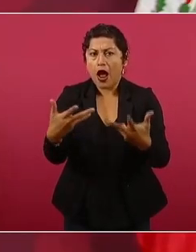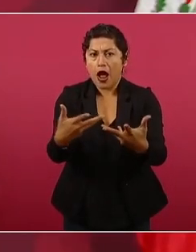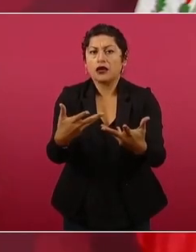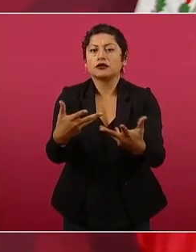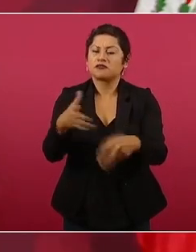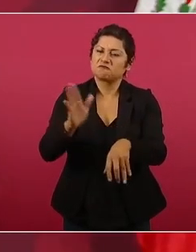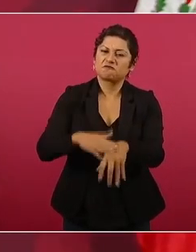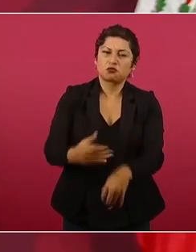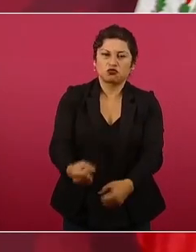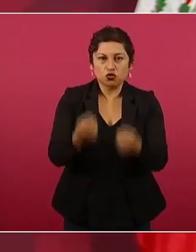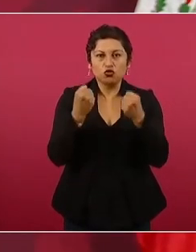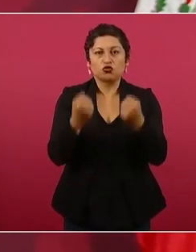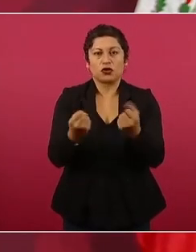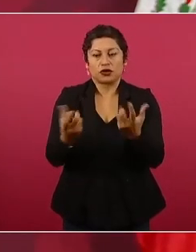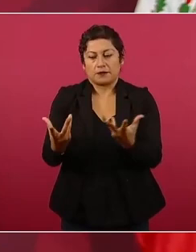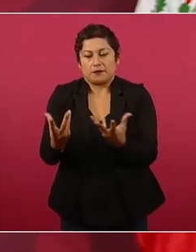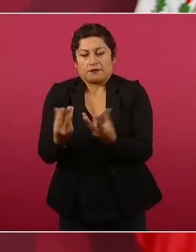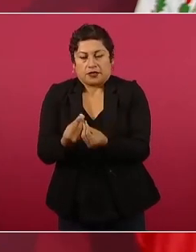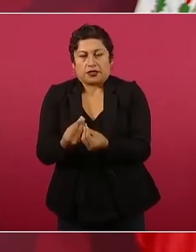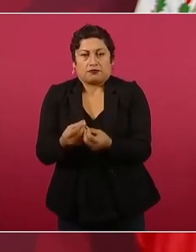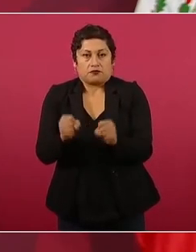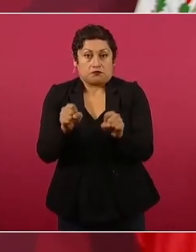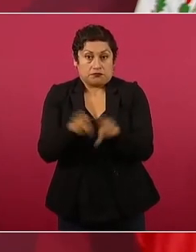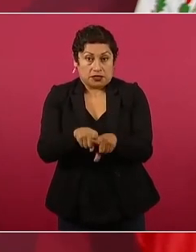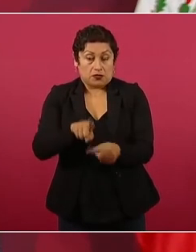en beneficio de la gente.